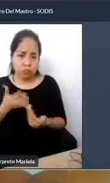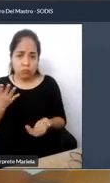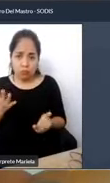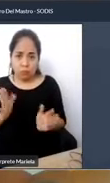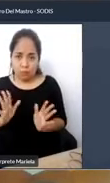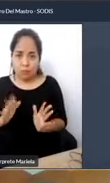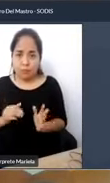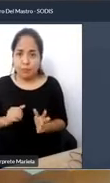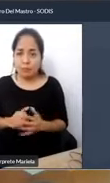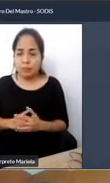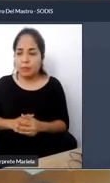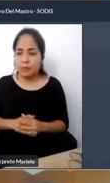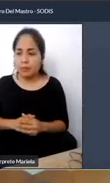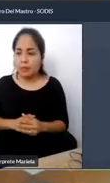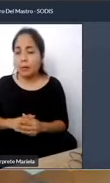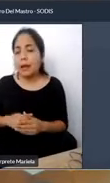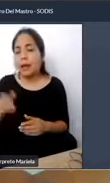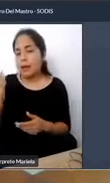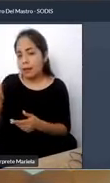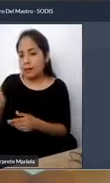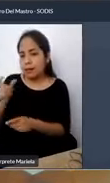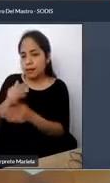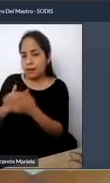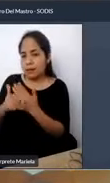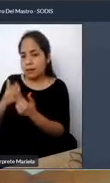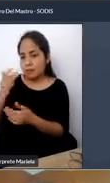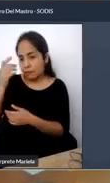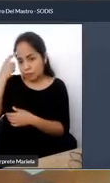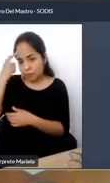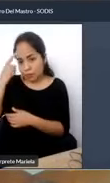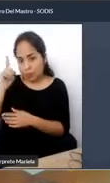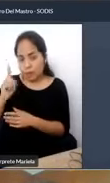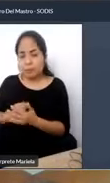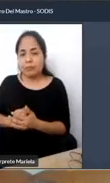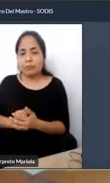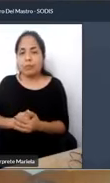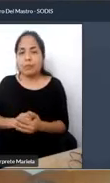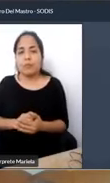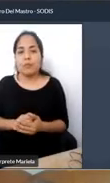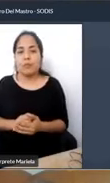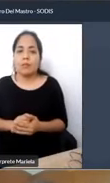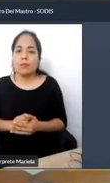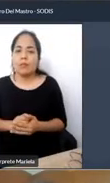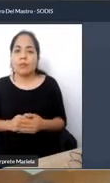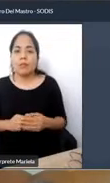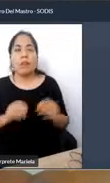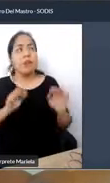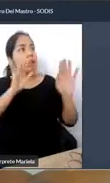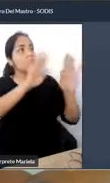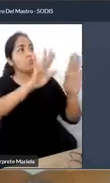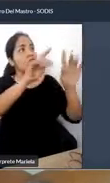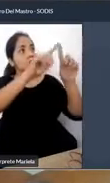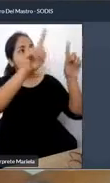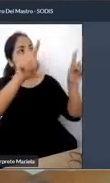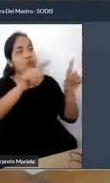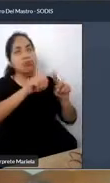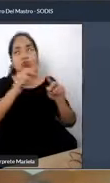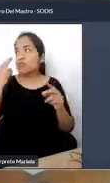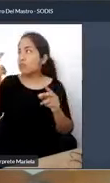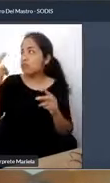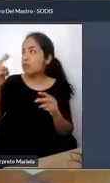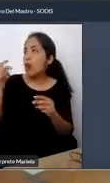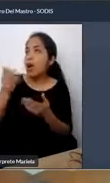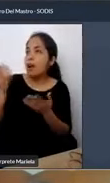discapacidad intelectual. bueno, la señalización pobo-táctil es básica, los encaminamientos,